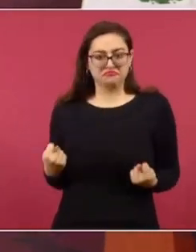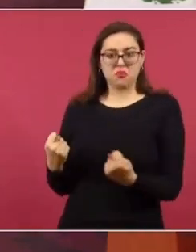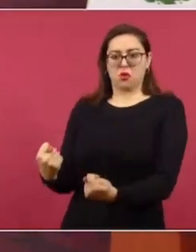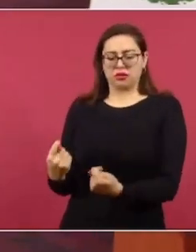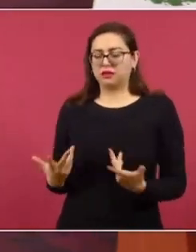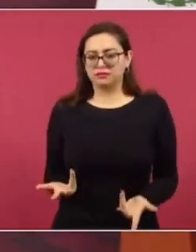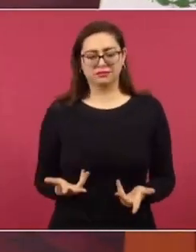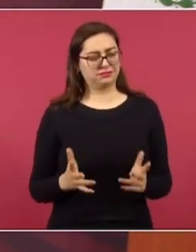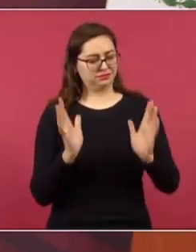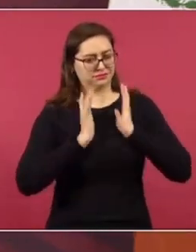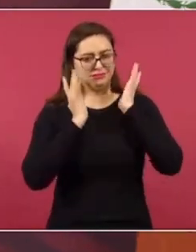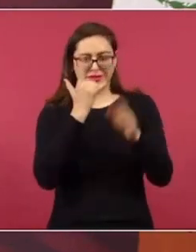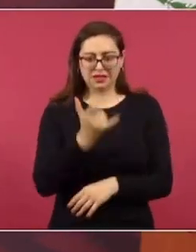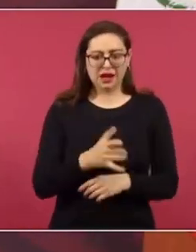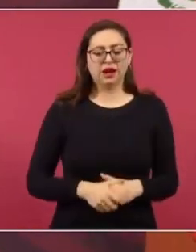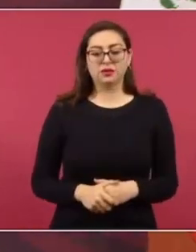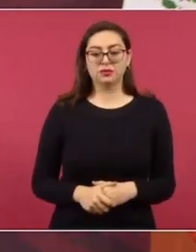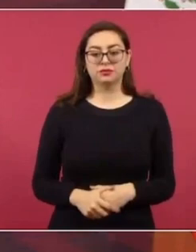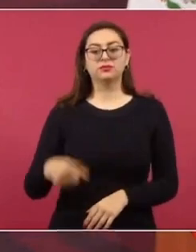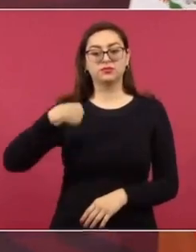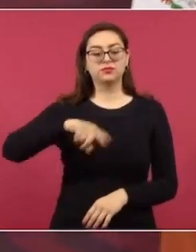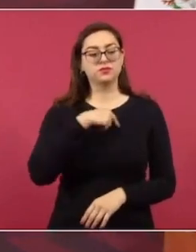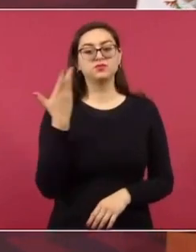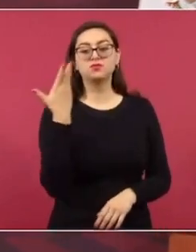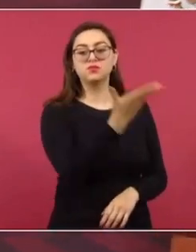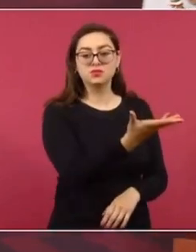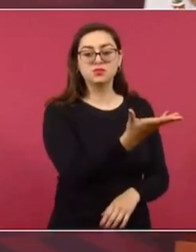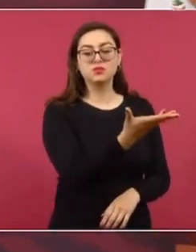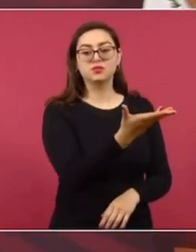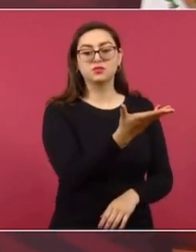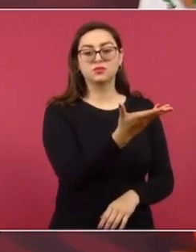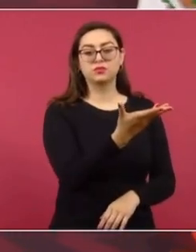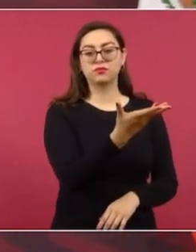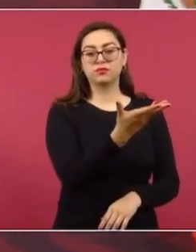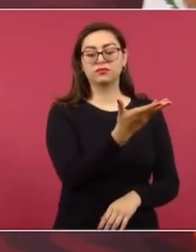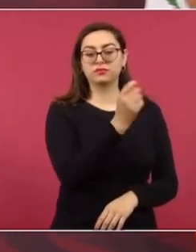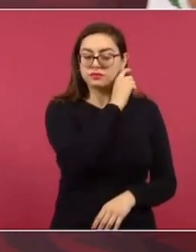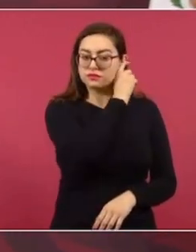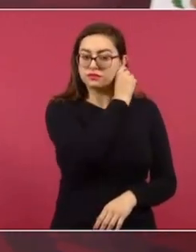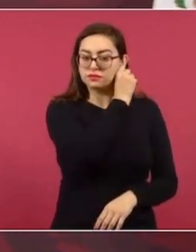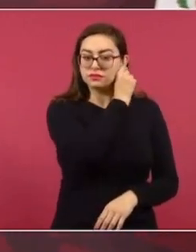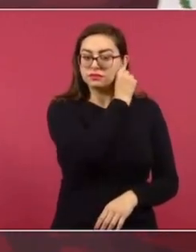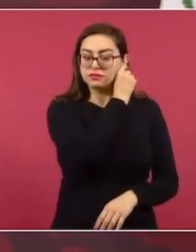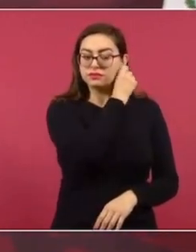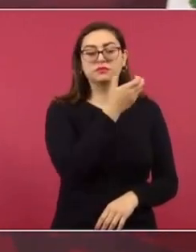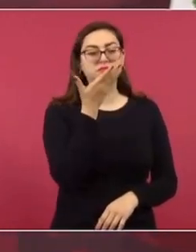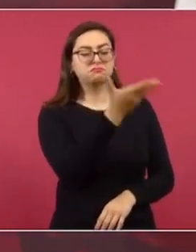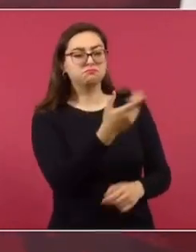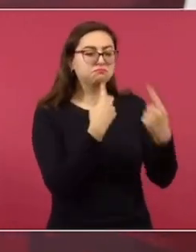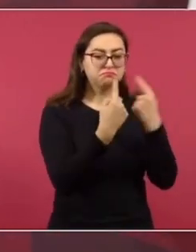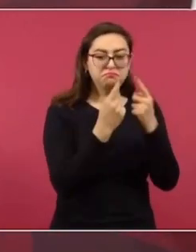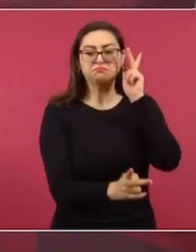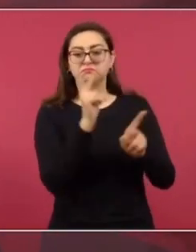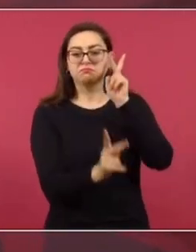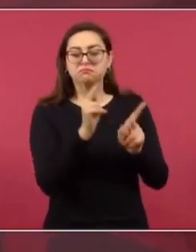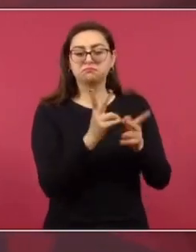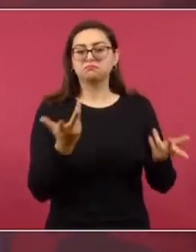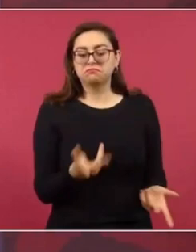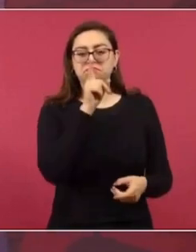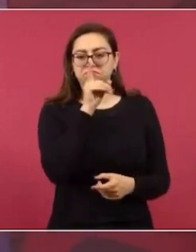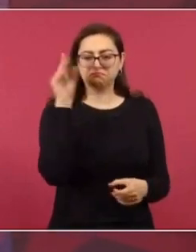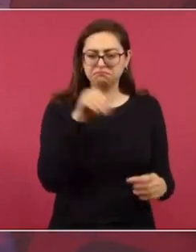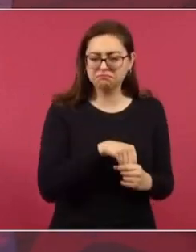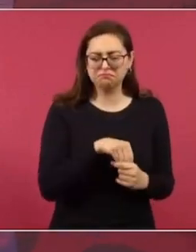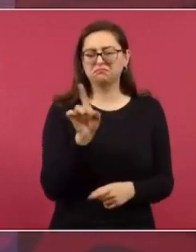convenios. Y les pedimos todo esto con cierto sigilo, porque la